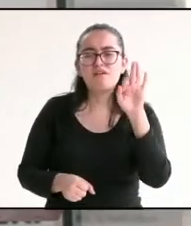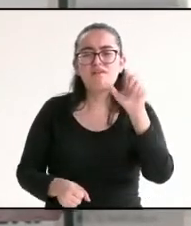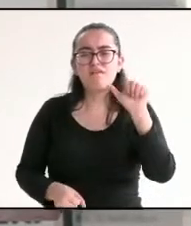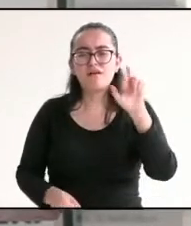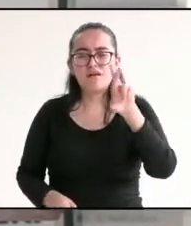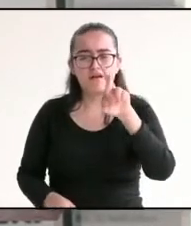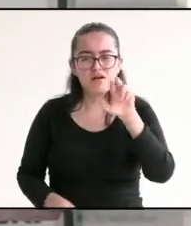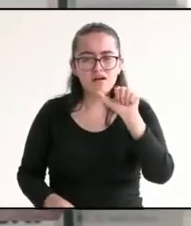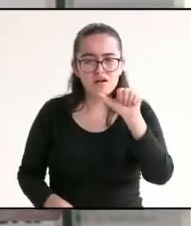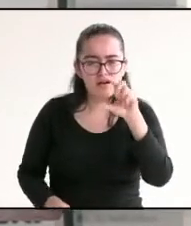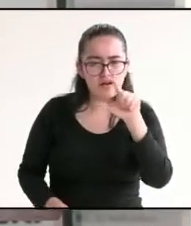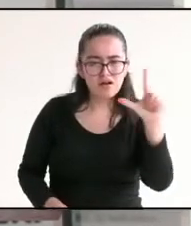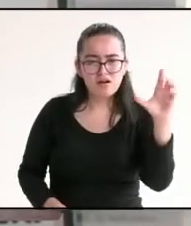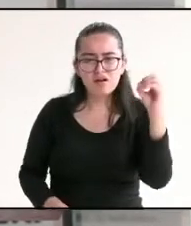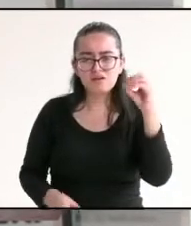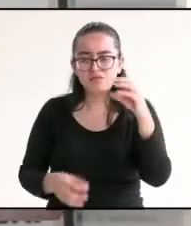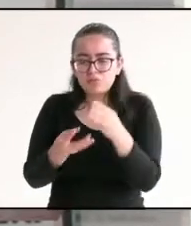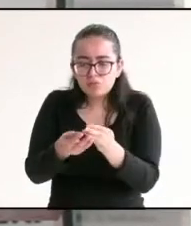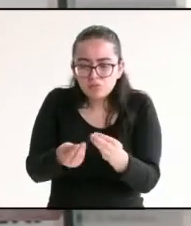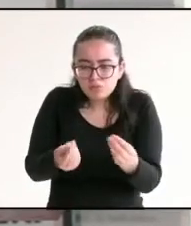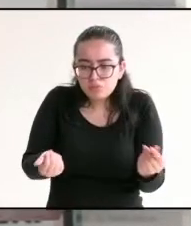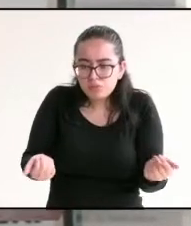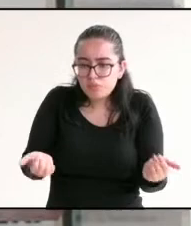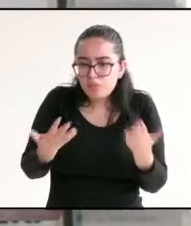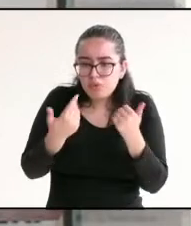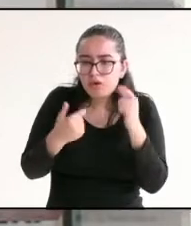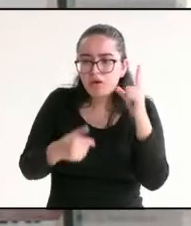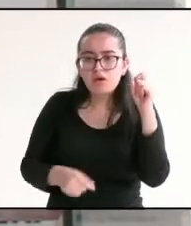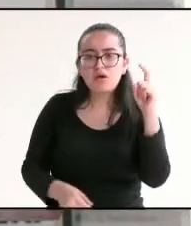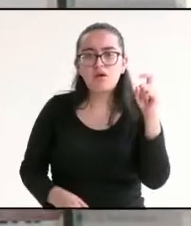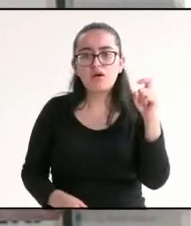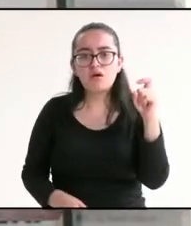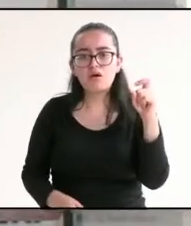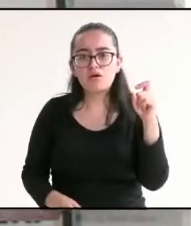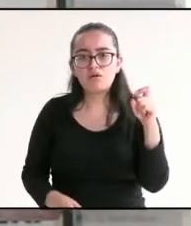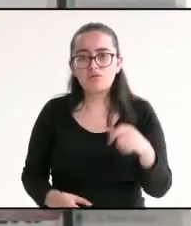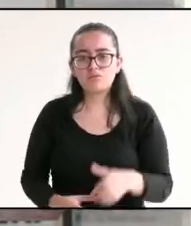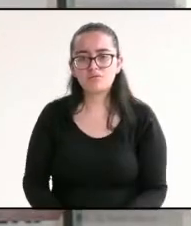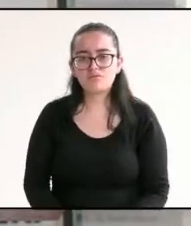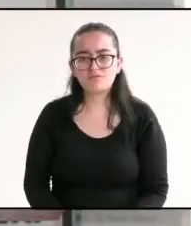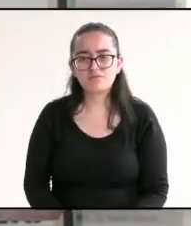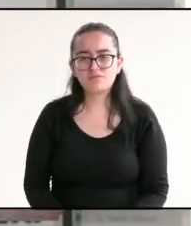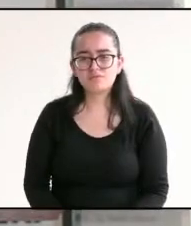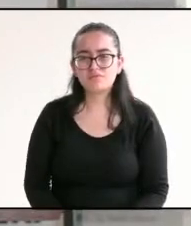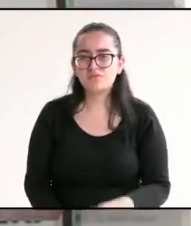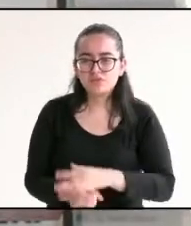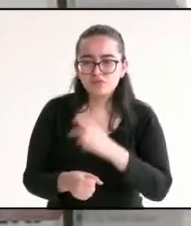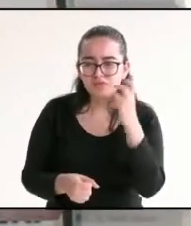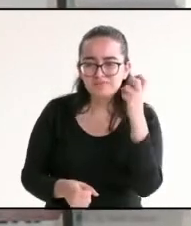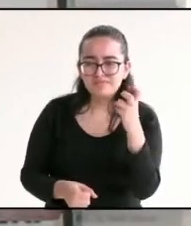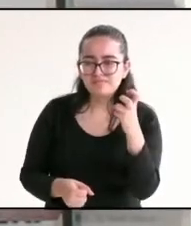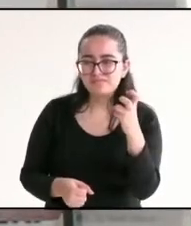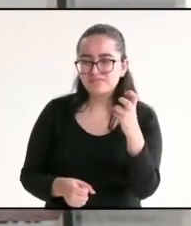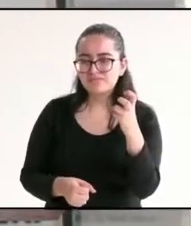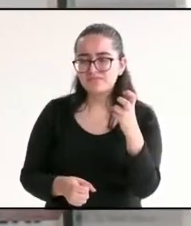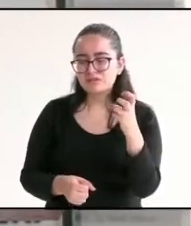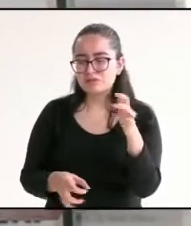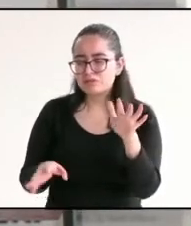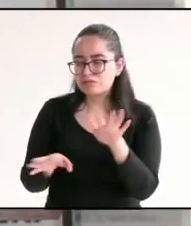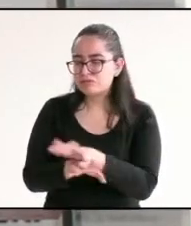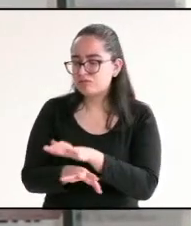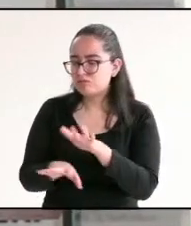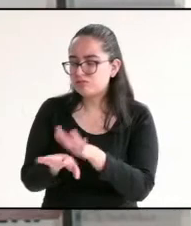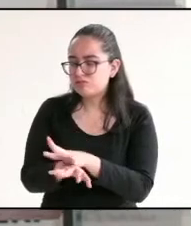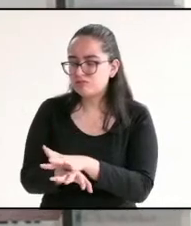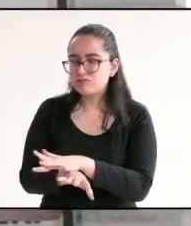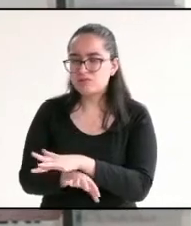¿Por qué? Porque siento yo que de ahí viene el mal que no llueve de la mina por la radiación. También estoy